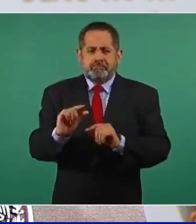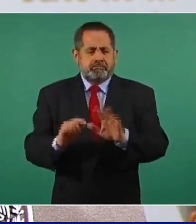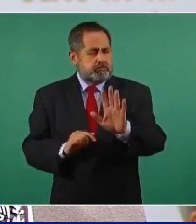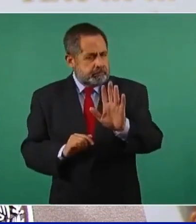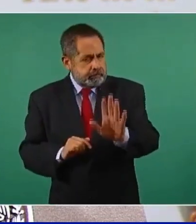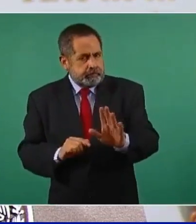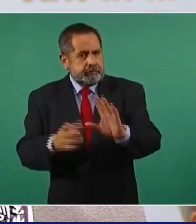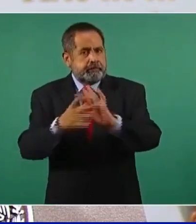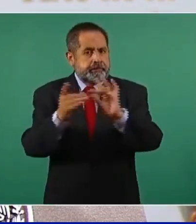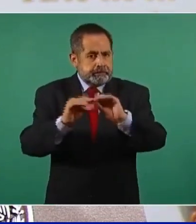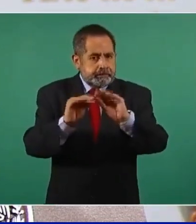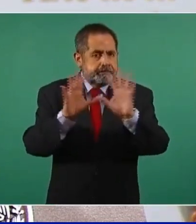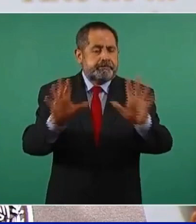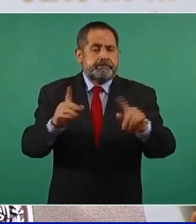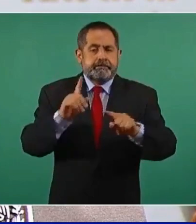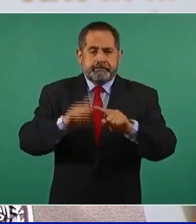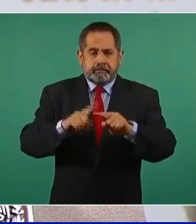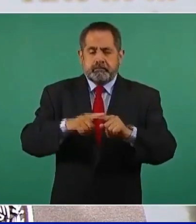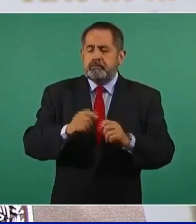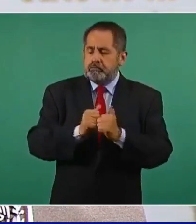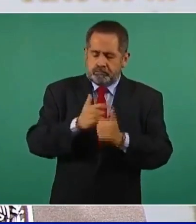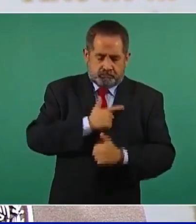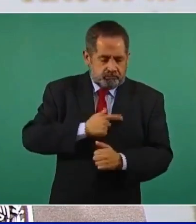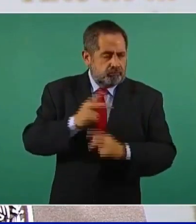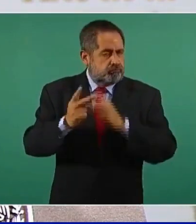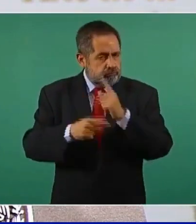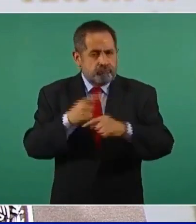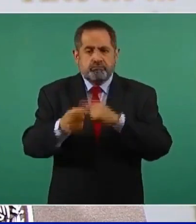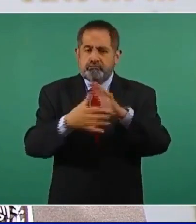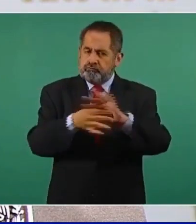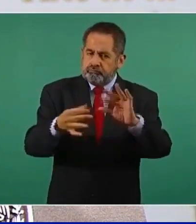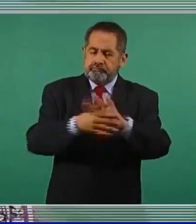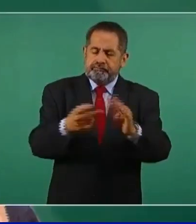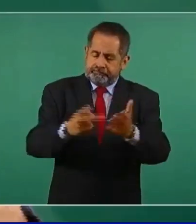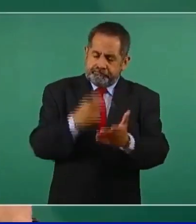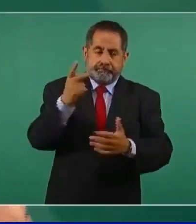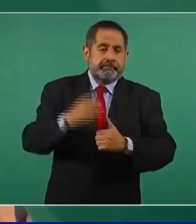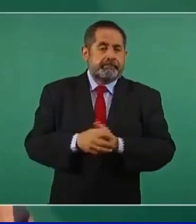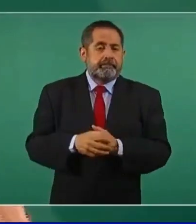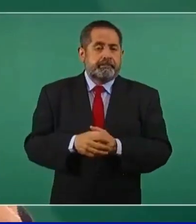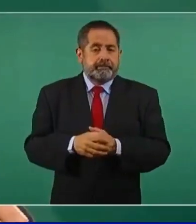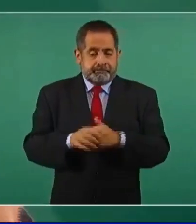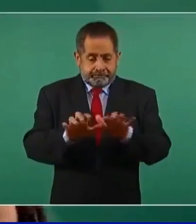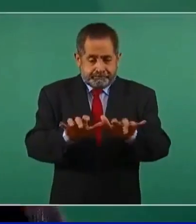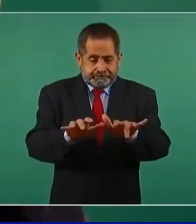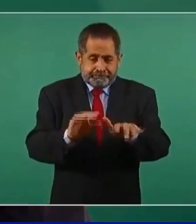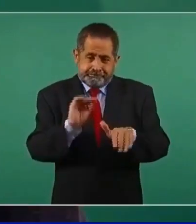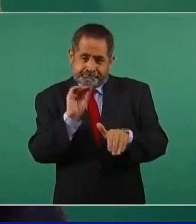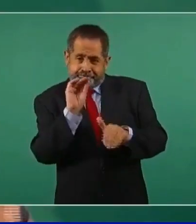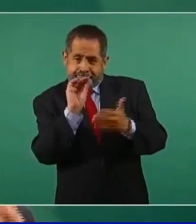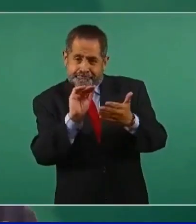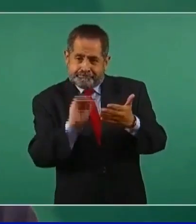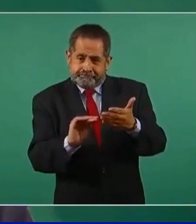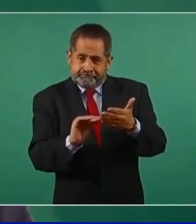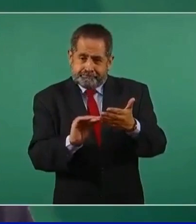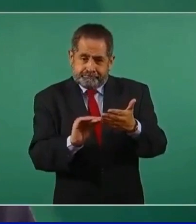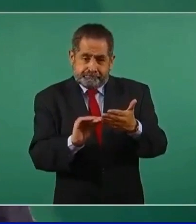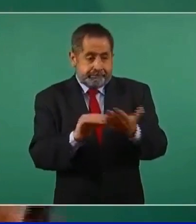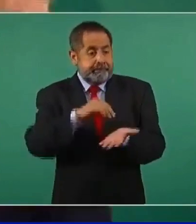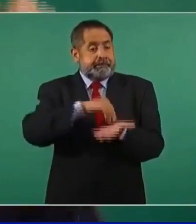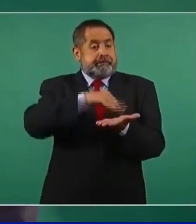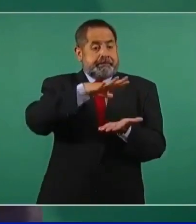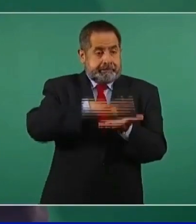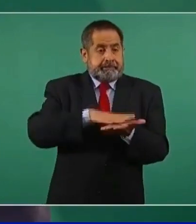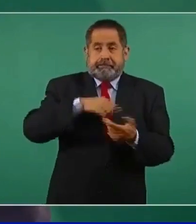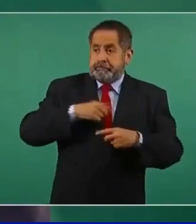Tener claro lo que hemos explicado y con mucho gusto lo volvemos a explicar, de que el registro no es un programa de citas,